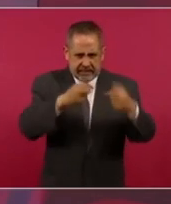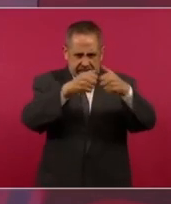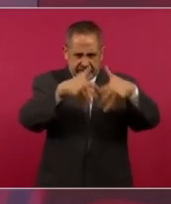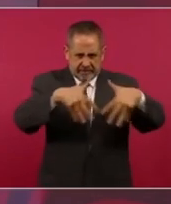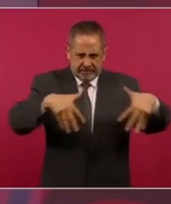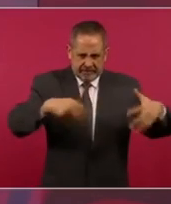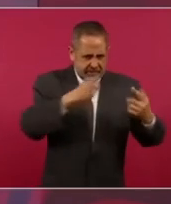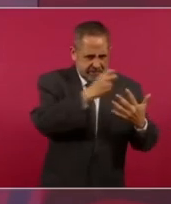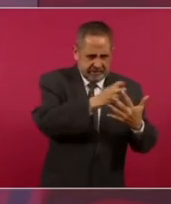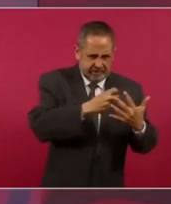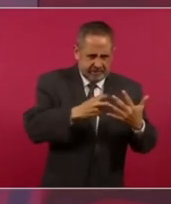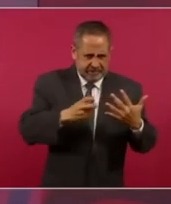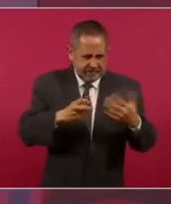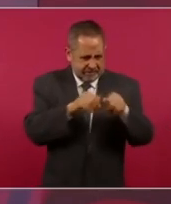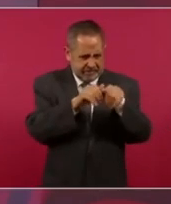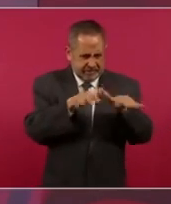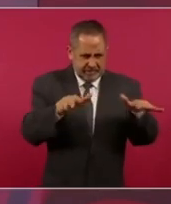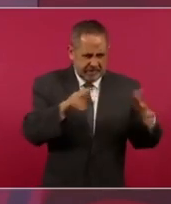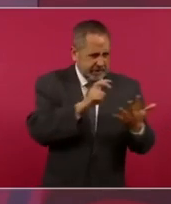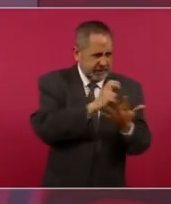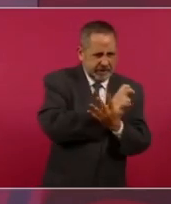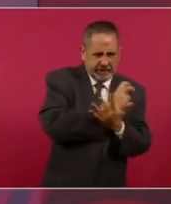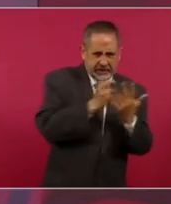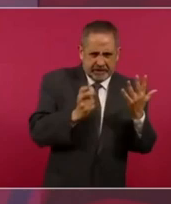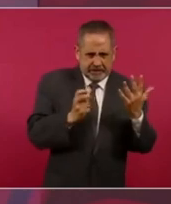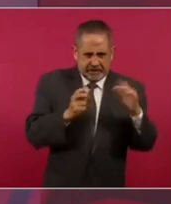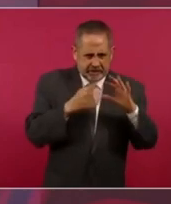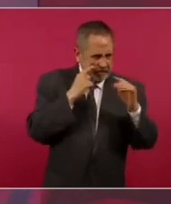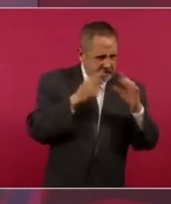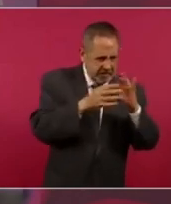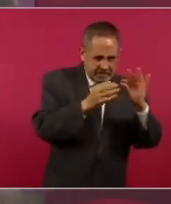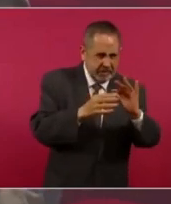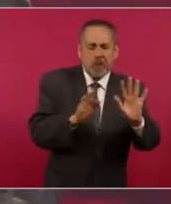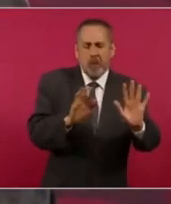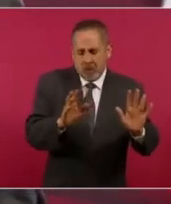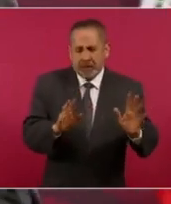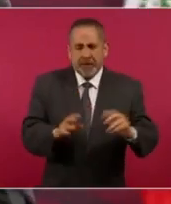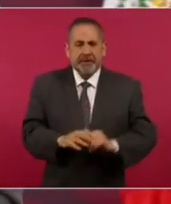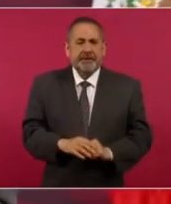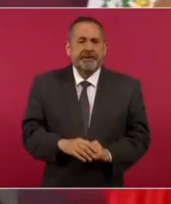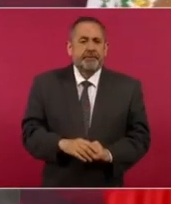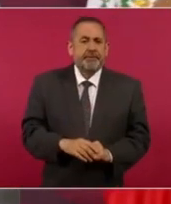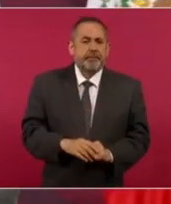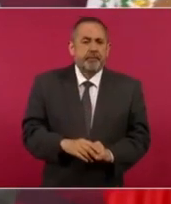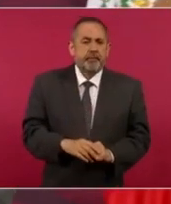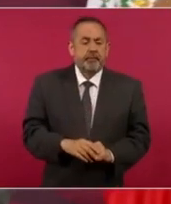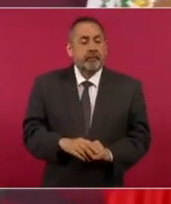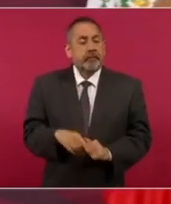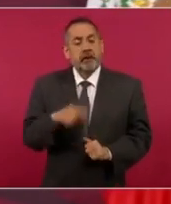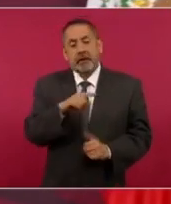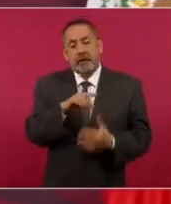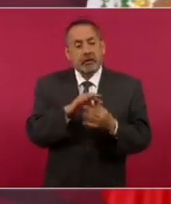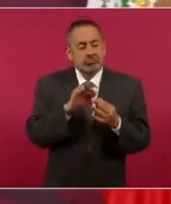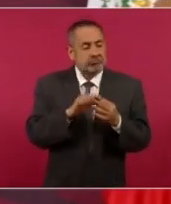Un cárter que funcionaba